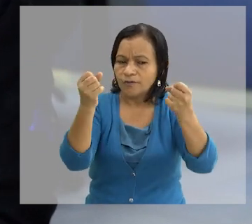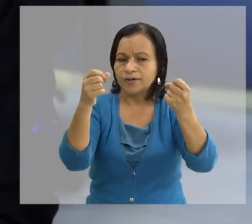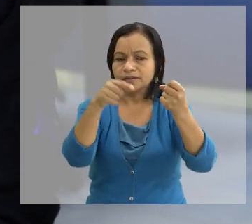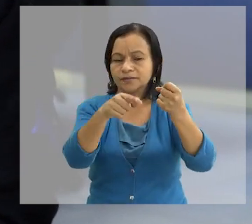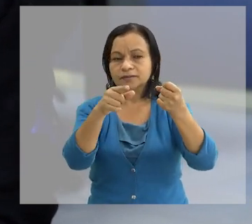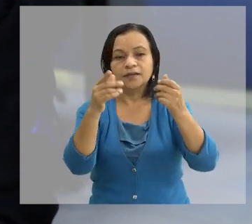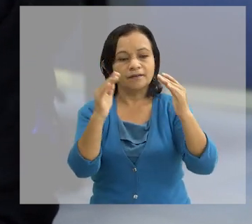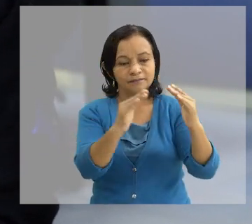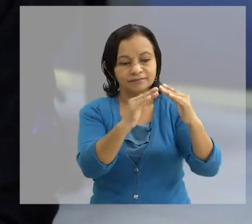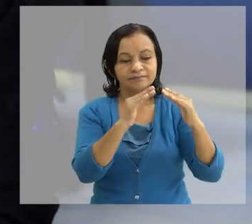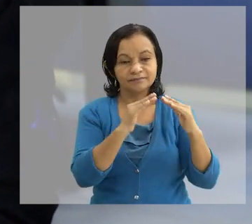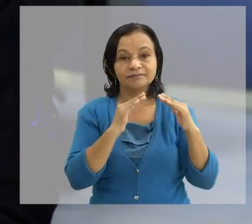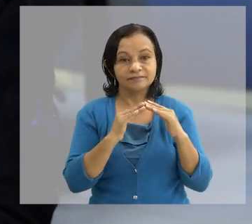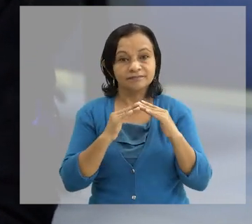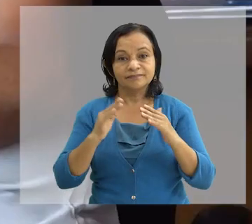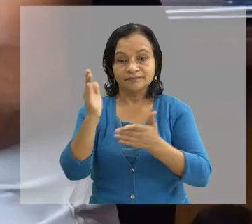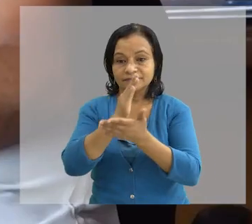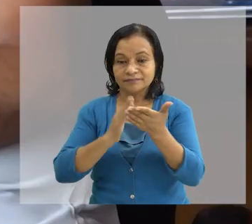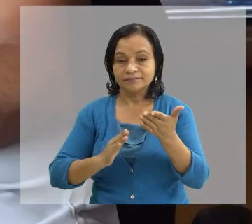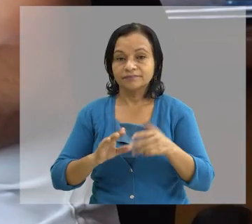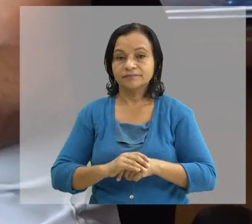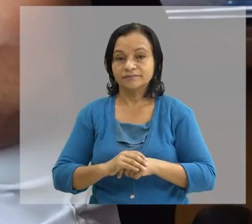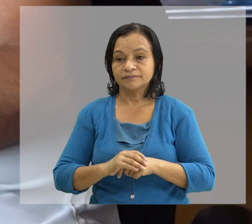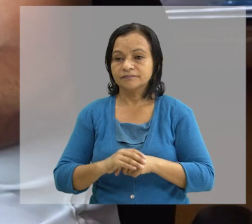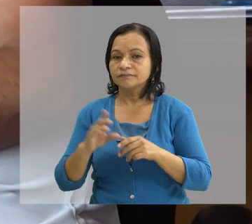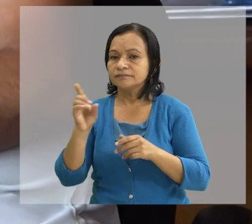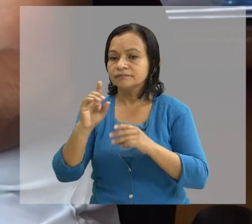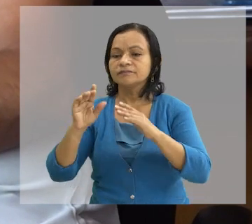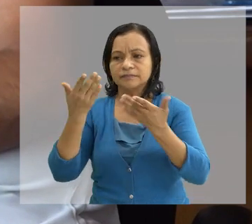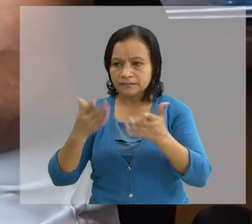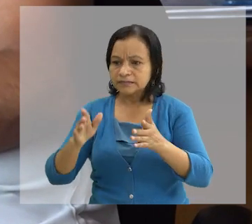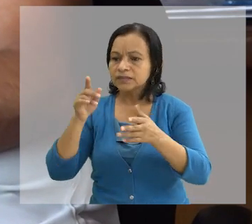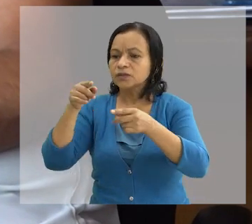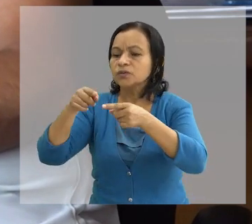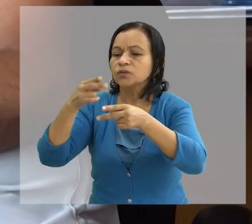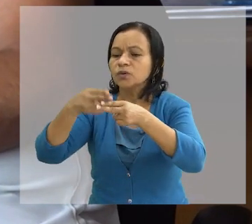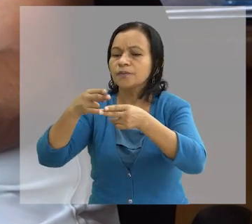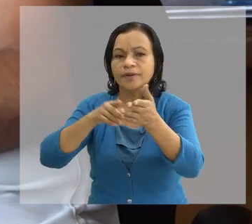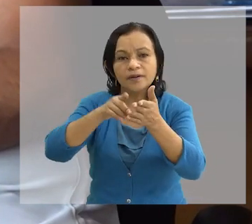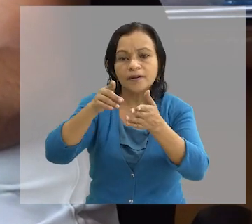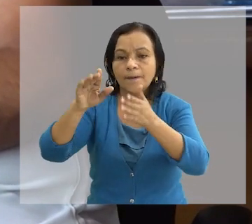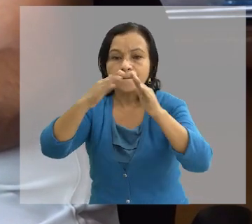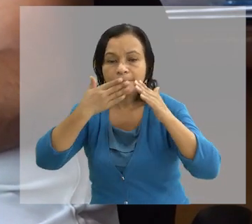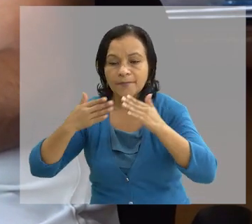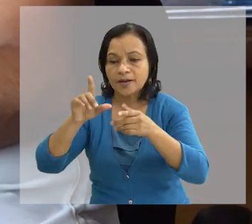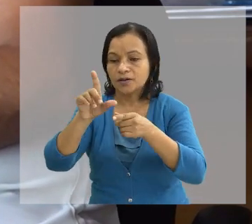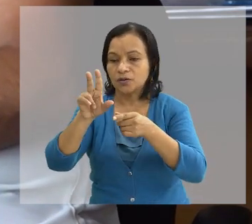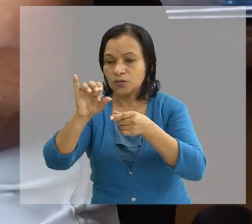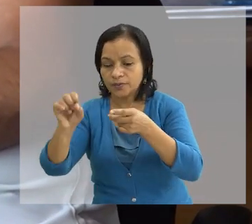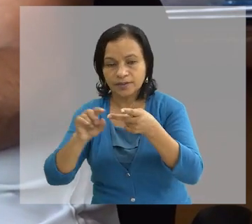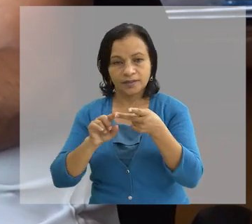intensidad a nuestras viviendas Tenemos ubicados los barrios Luis Alfonso Velázquez, Manuel Moya,